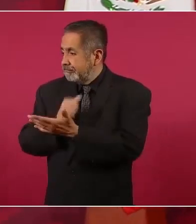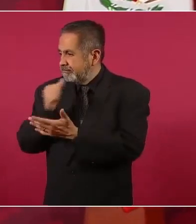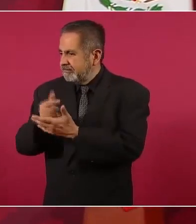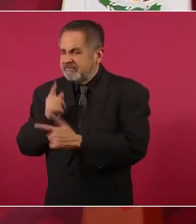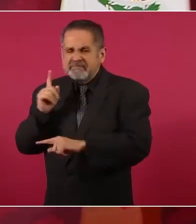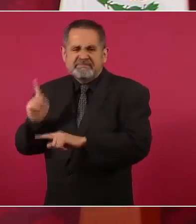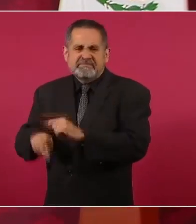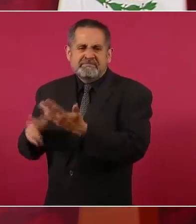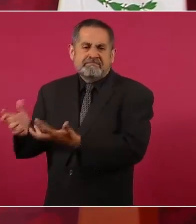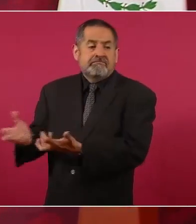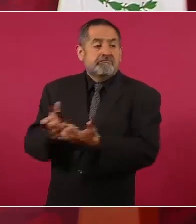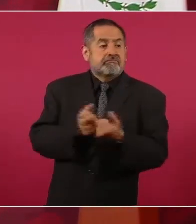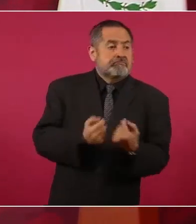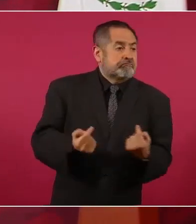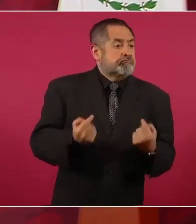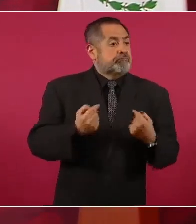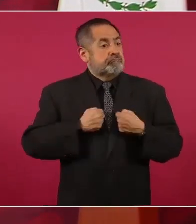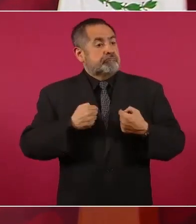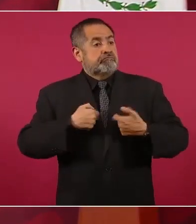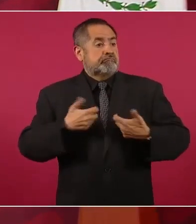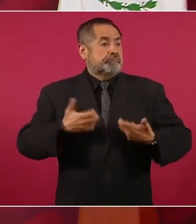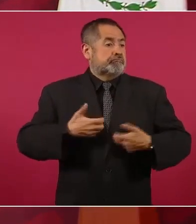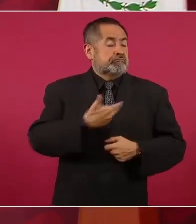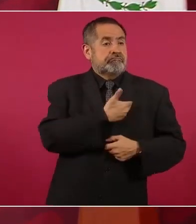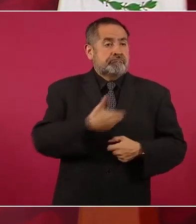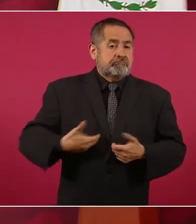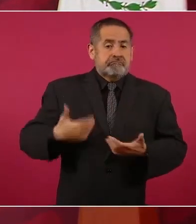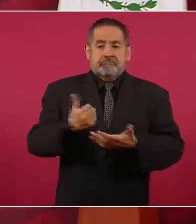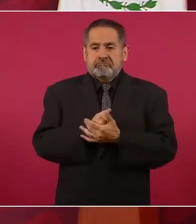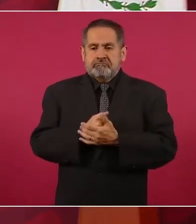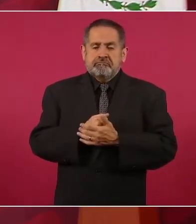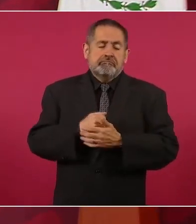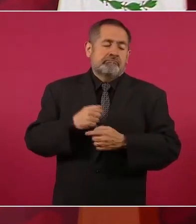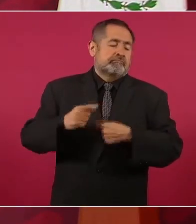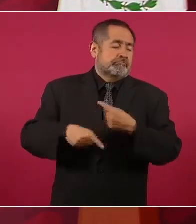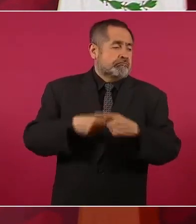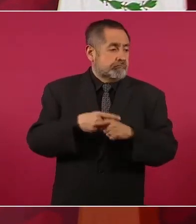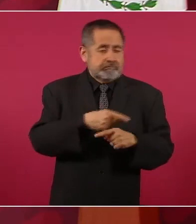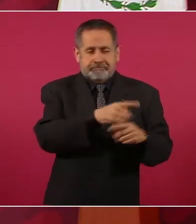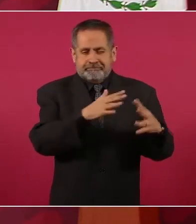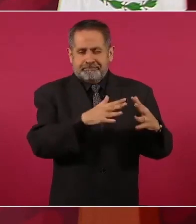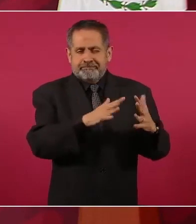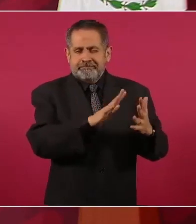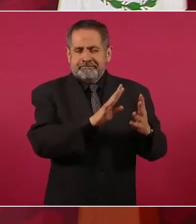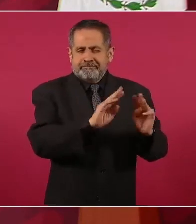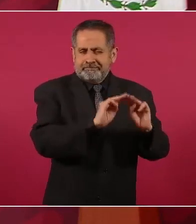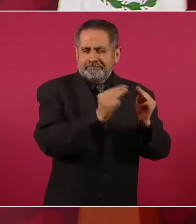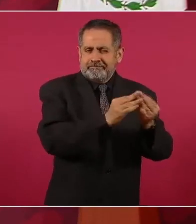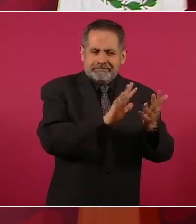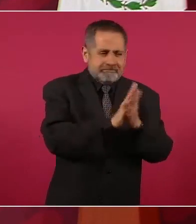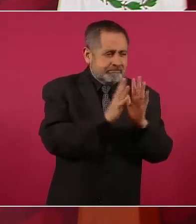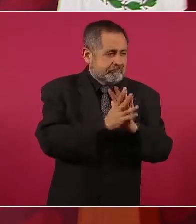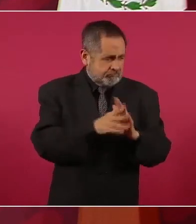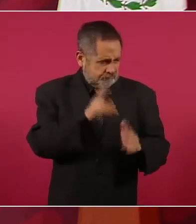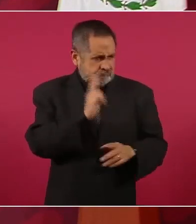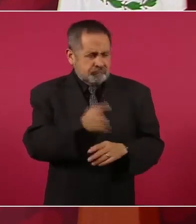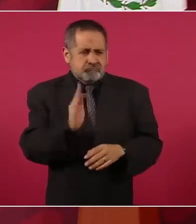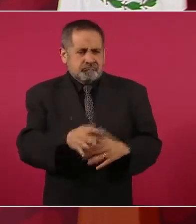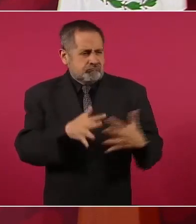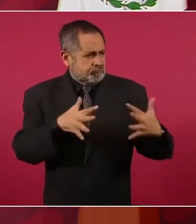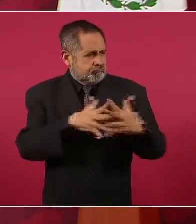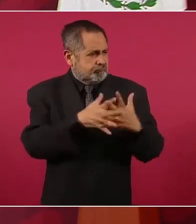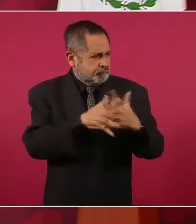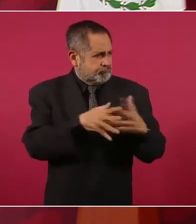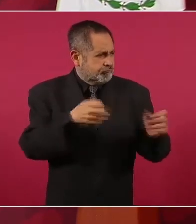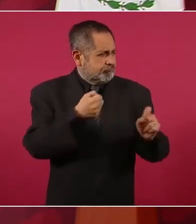declara la guerra al narcotráfico y resulta que su hombre